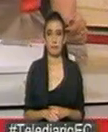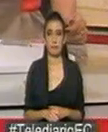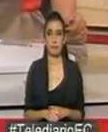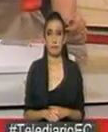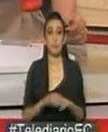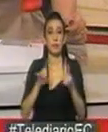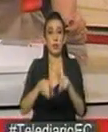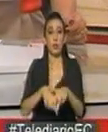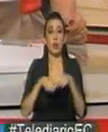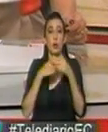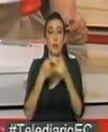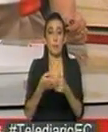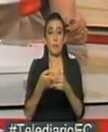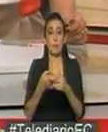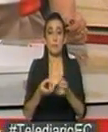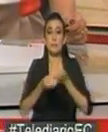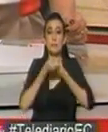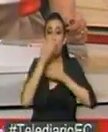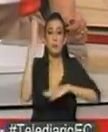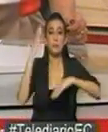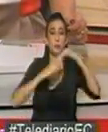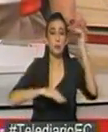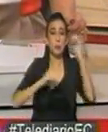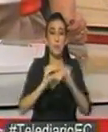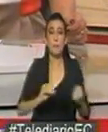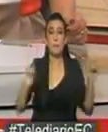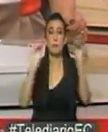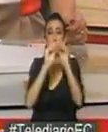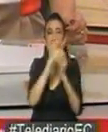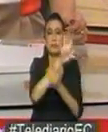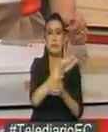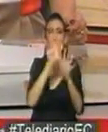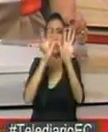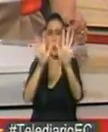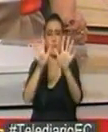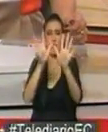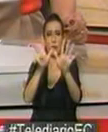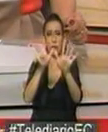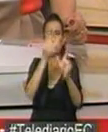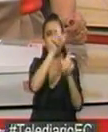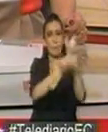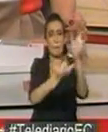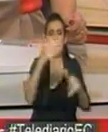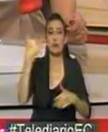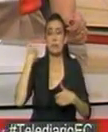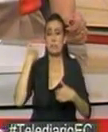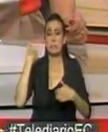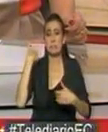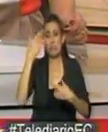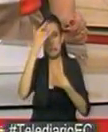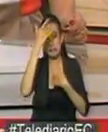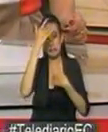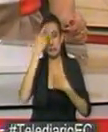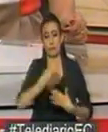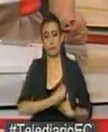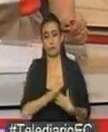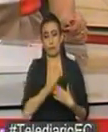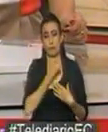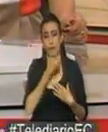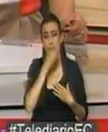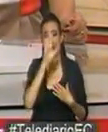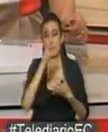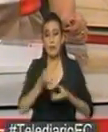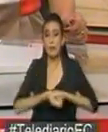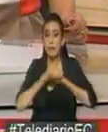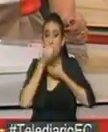Comenzamos, atención a lo siguiente, ascienden a 58 los casos confirmados de coronavirus en el Ecuador, así lo informó el Ministerio de Salud. Así es,